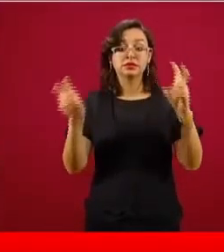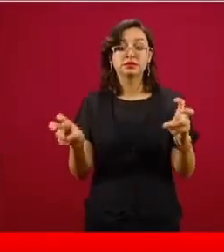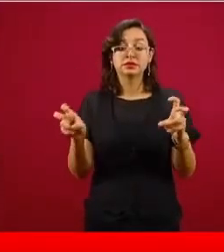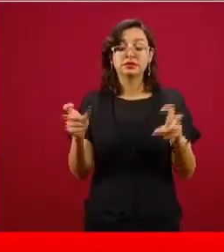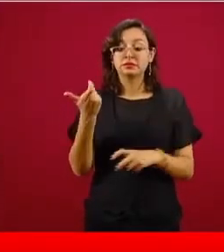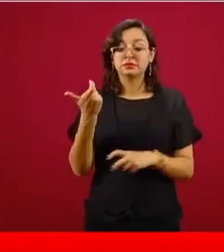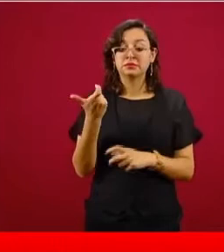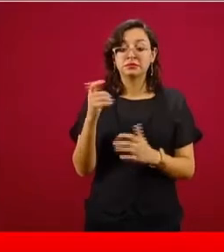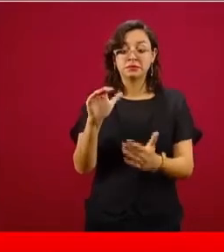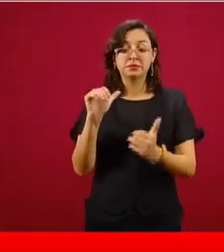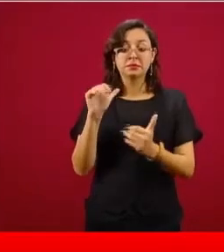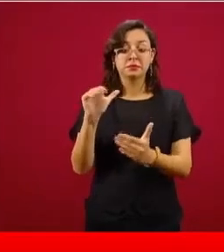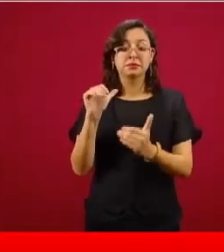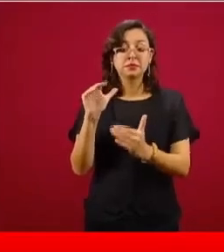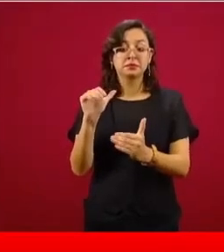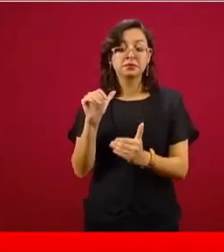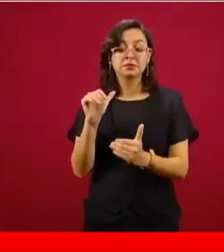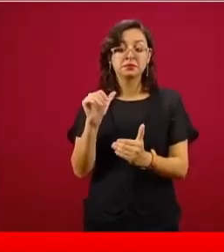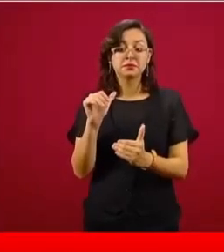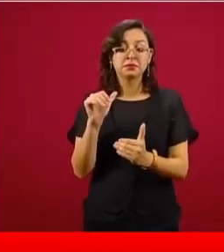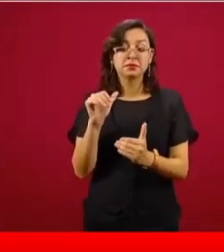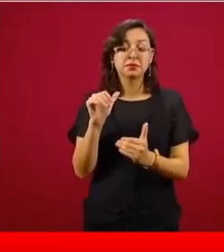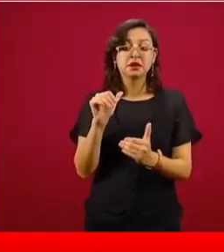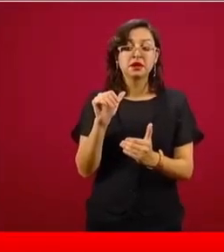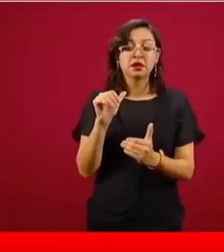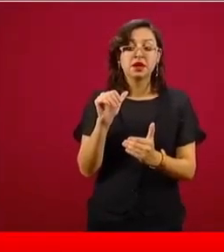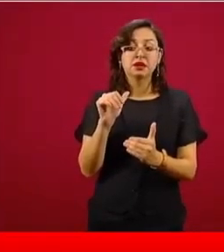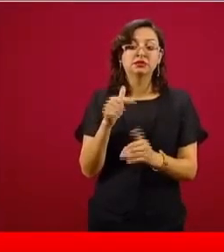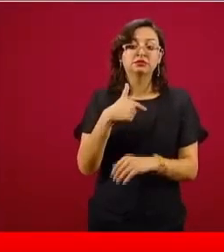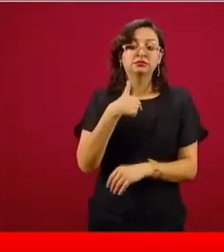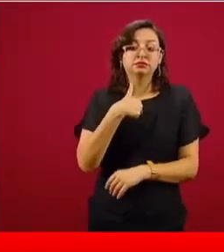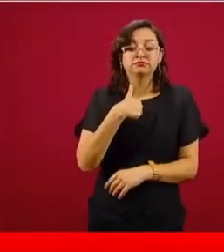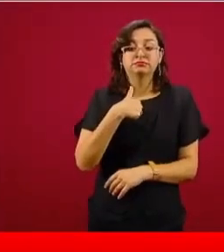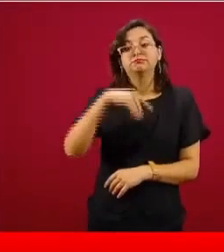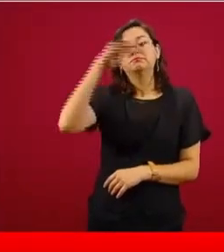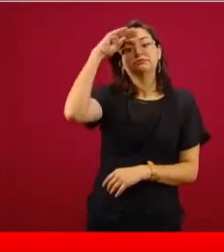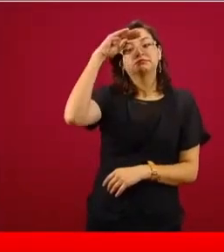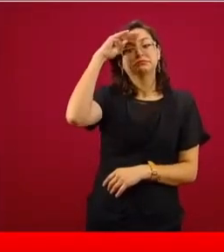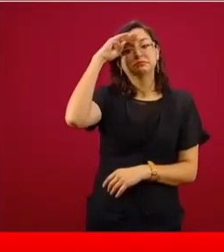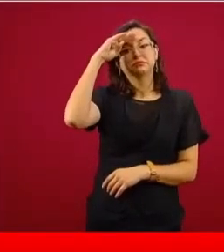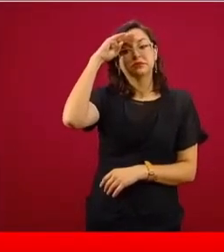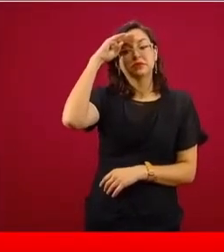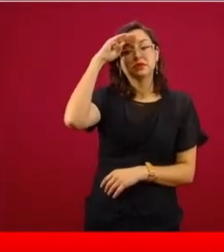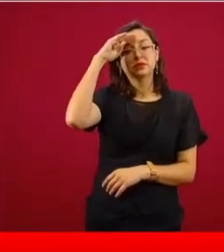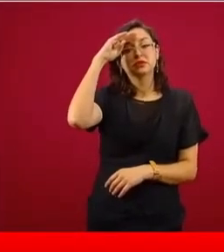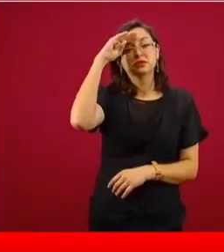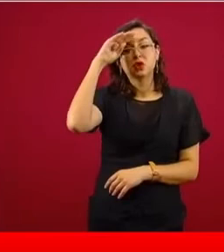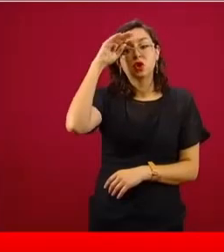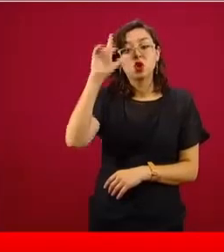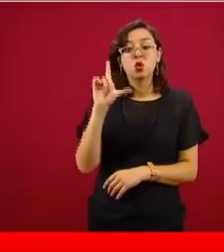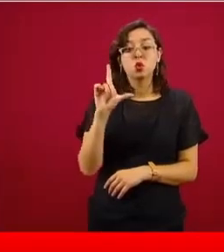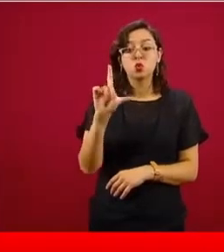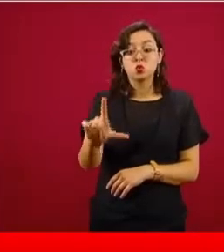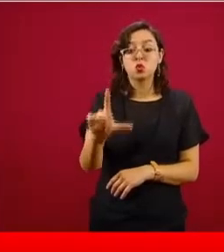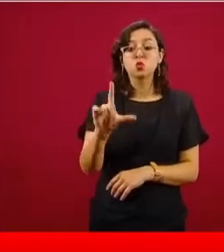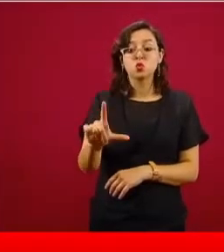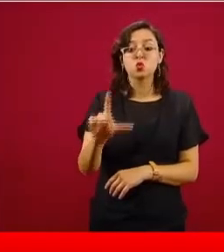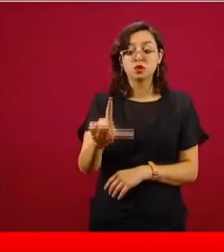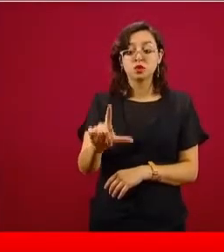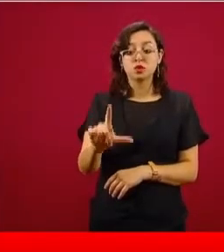Y yo espero que el lunes próximo les muestre yo